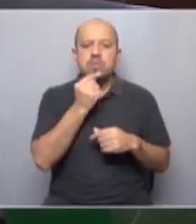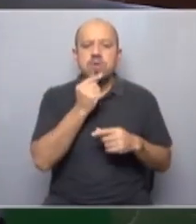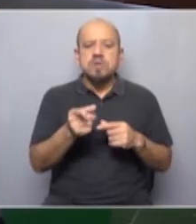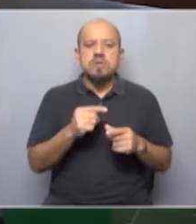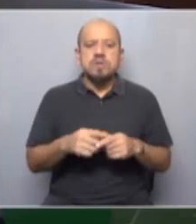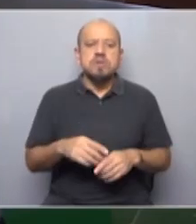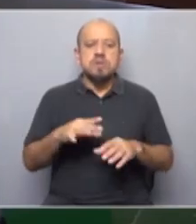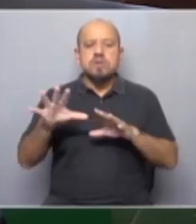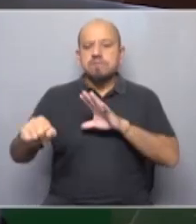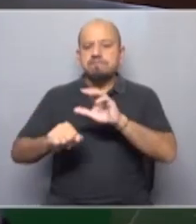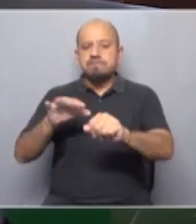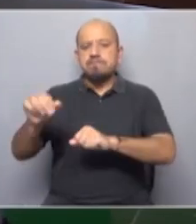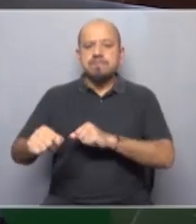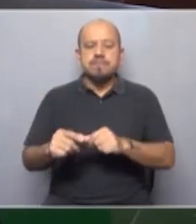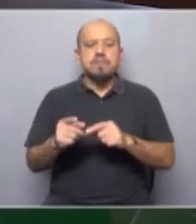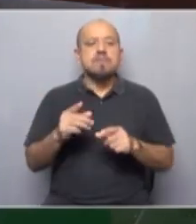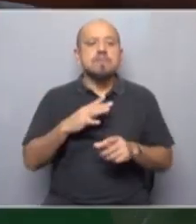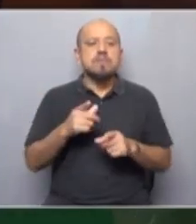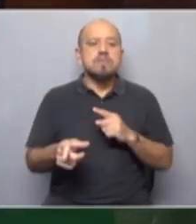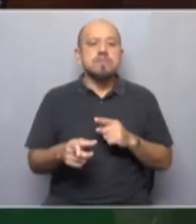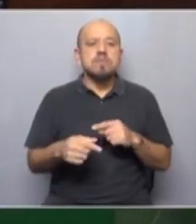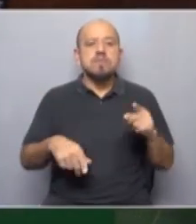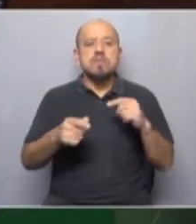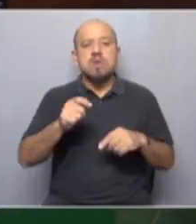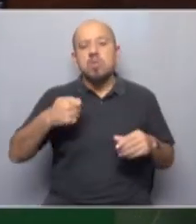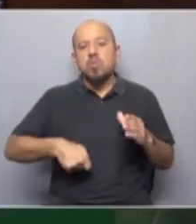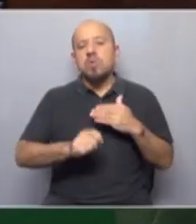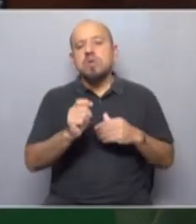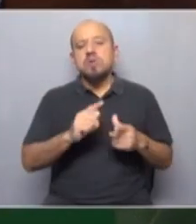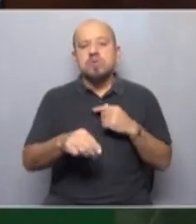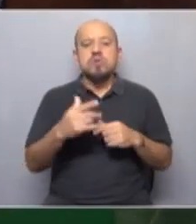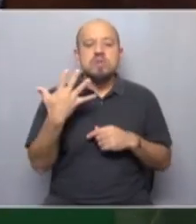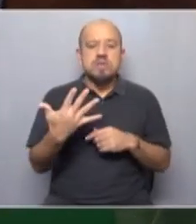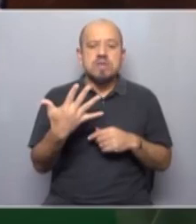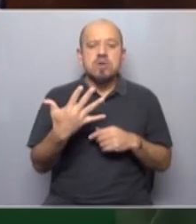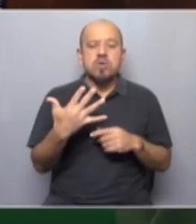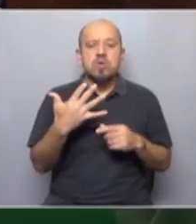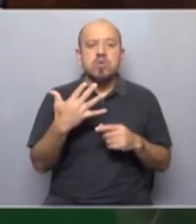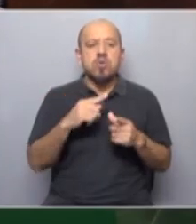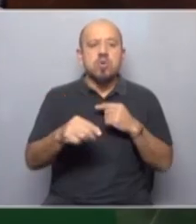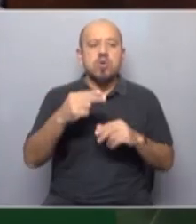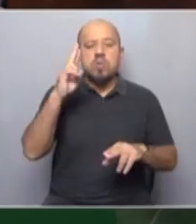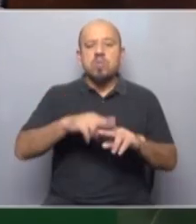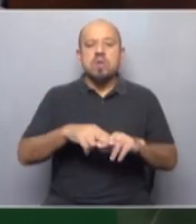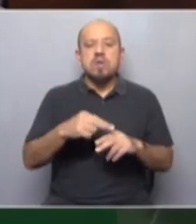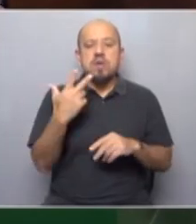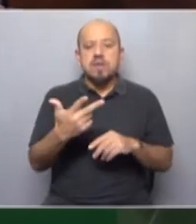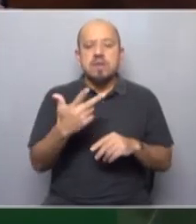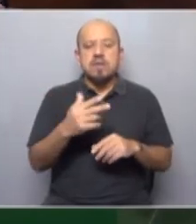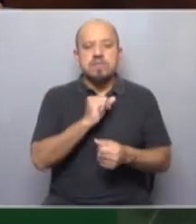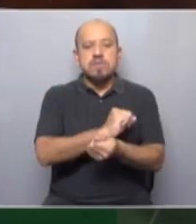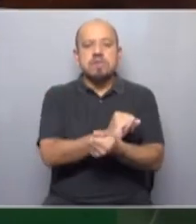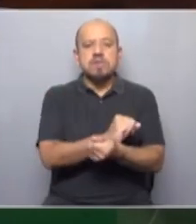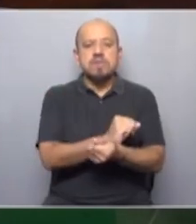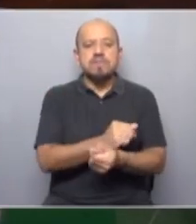a varios de los sindicalizados y fueron sometidos a un juicio sumario. Cinco fueron condenados a muerte y tres a reclusión.